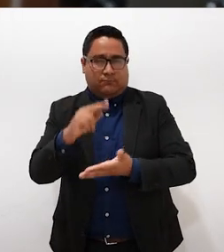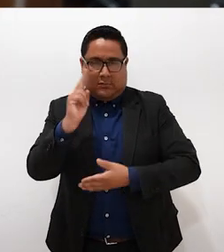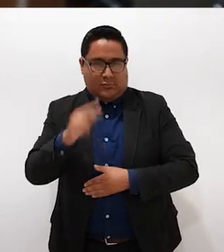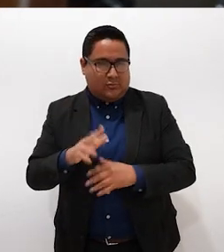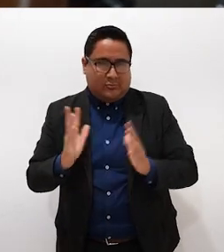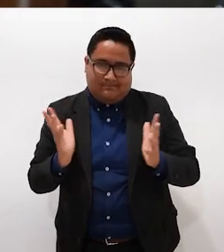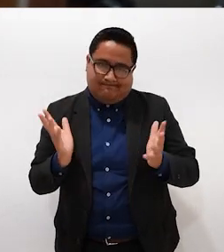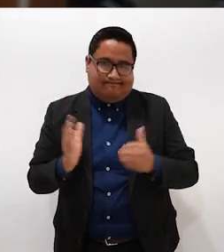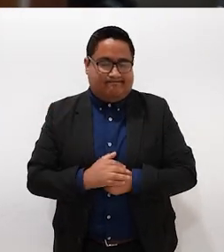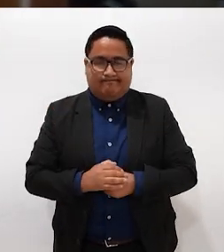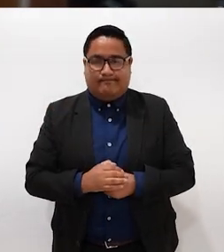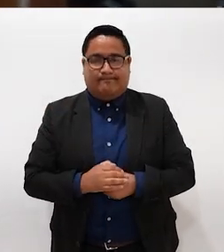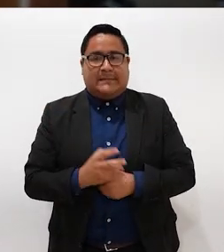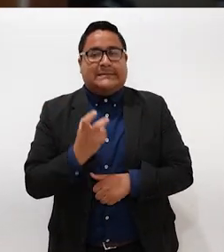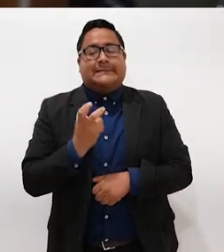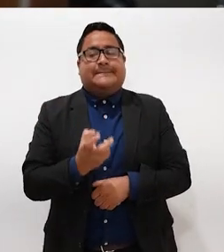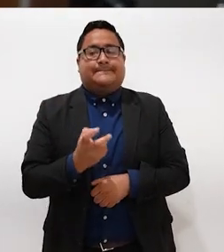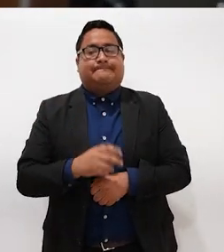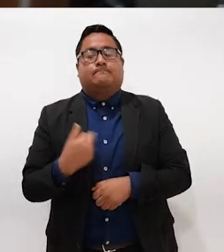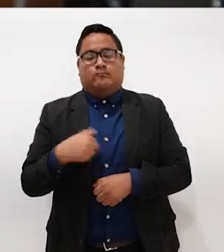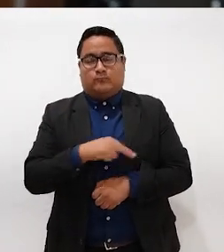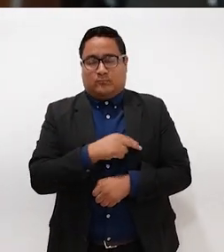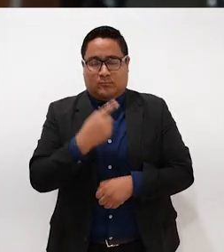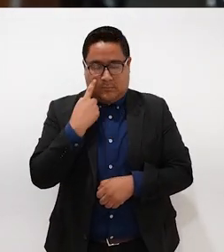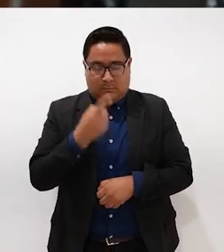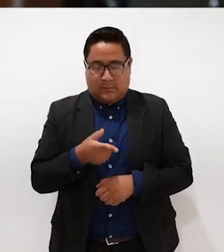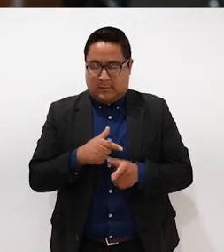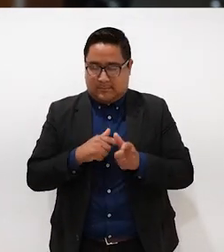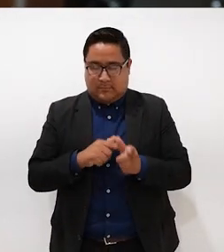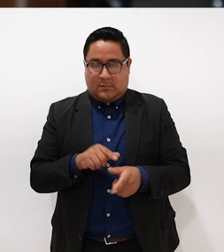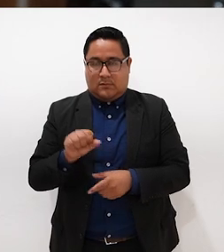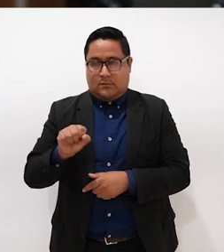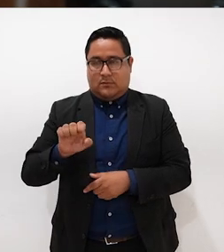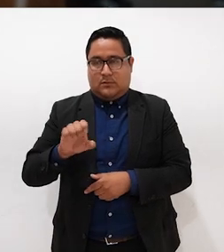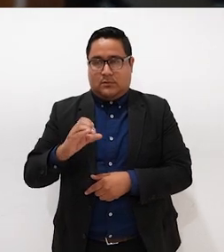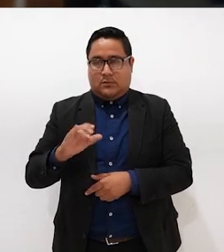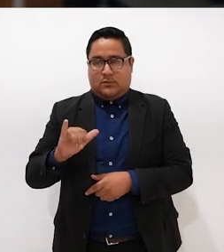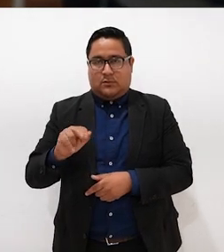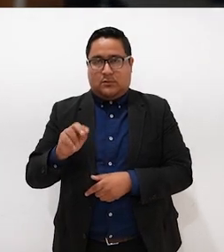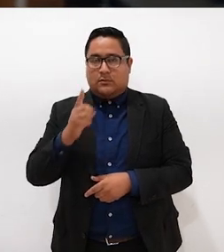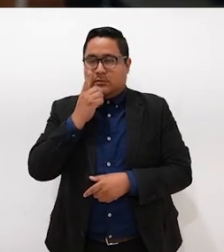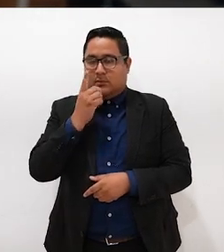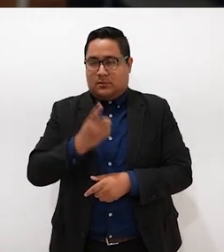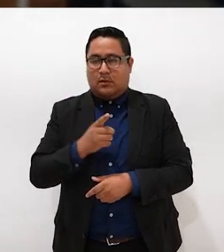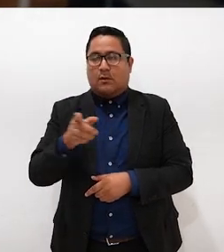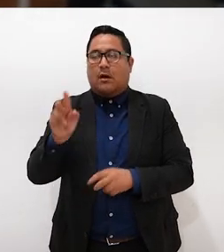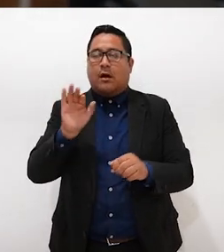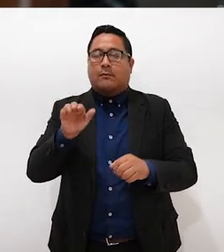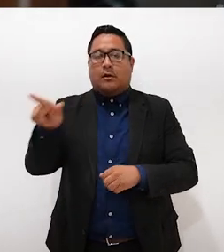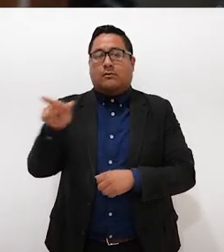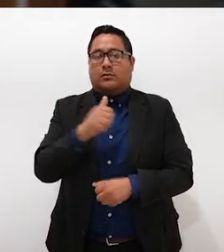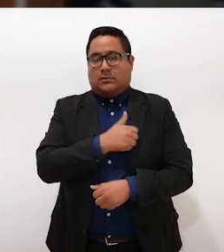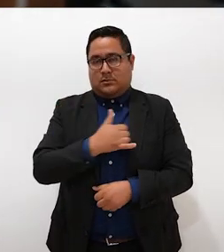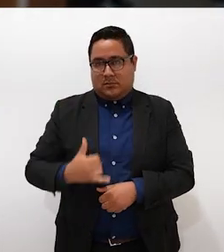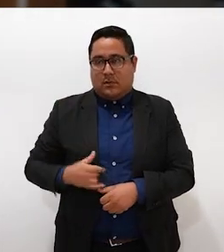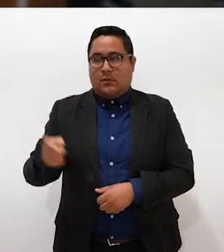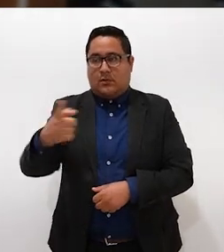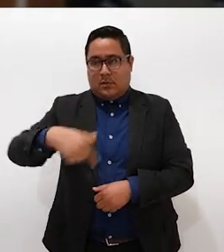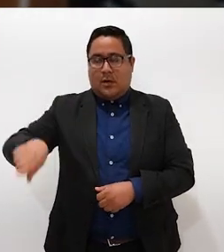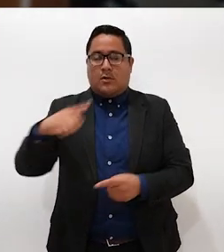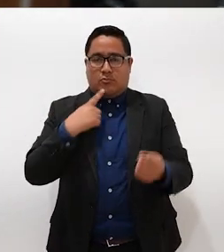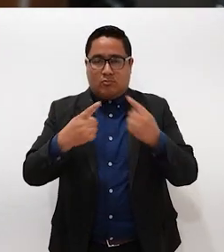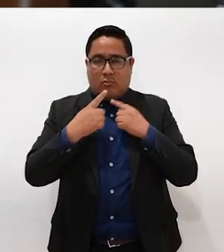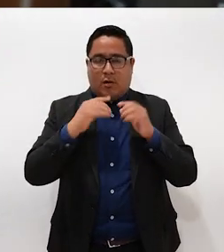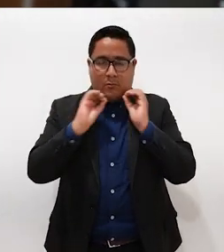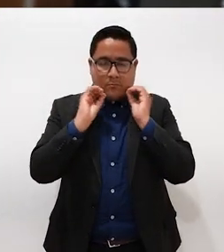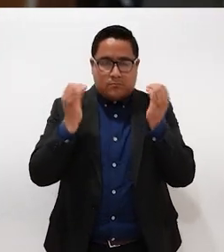prohibido. Entonces es eso, ¿no? Darles ese seguimiento. CEPUIN me dijeron que van a hablar con el ayuntamiento, que ellos se